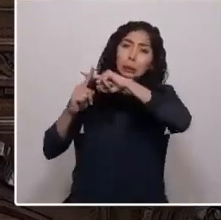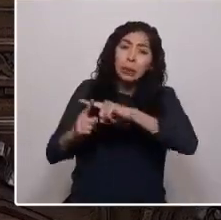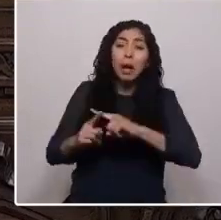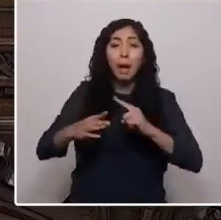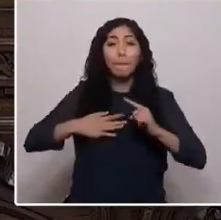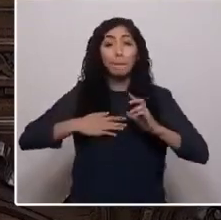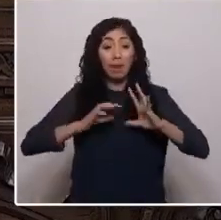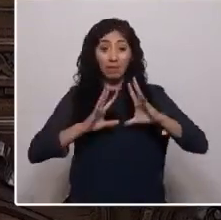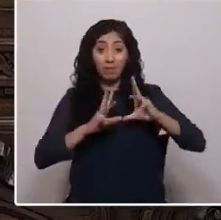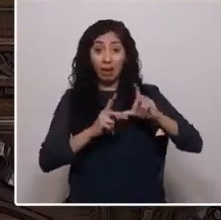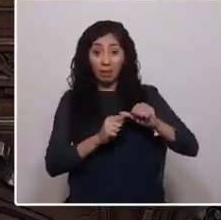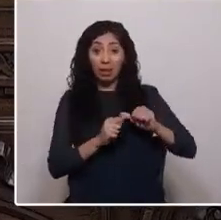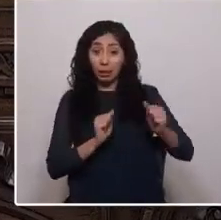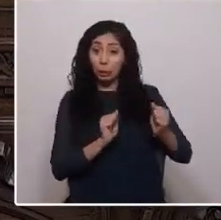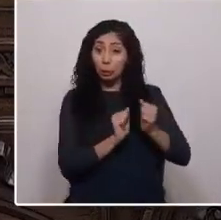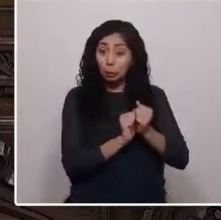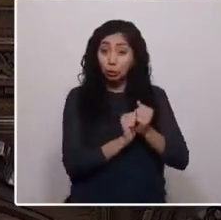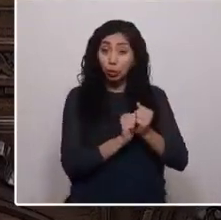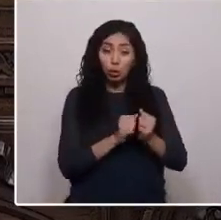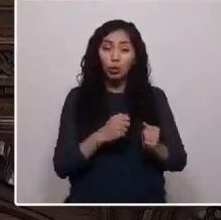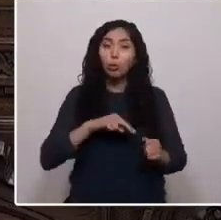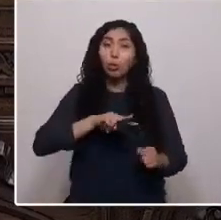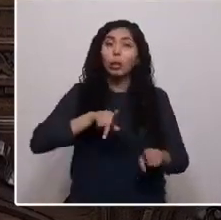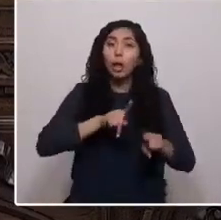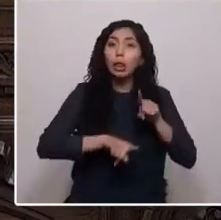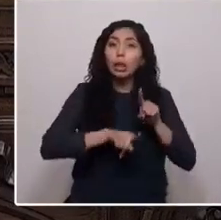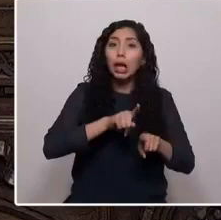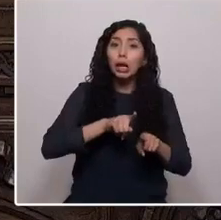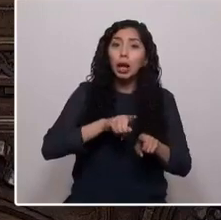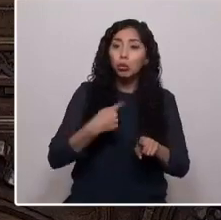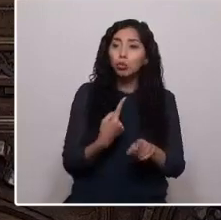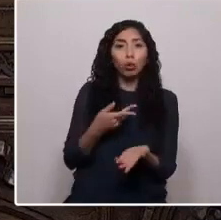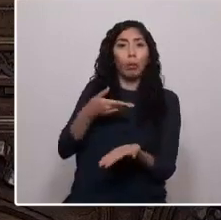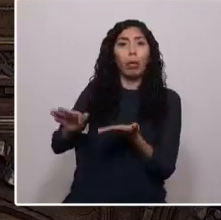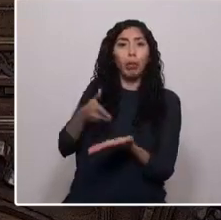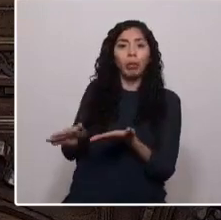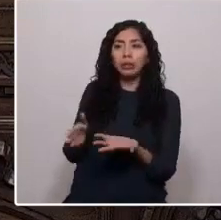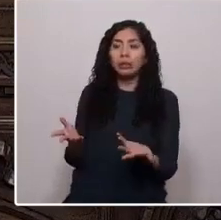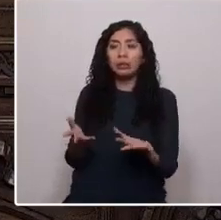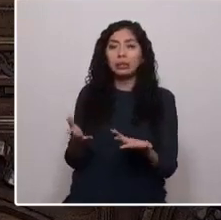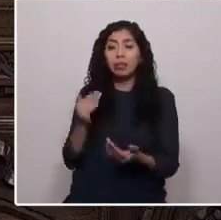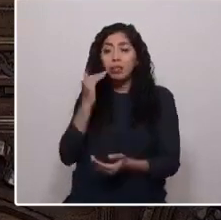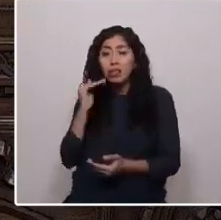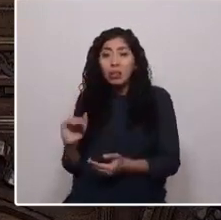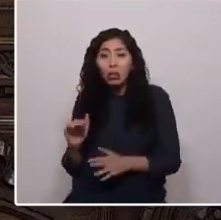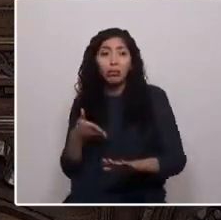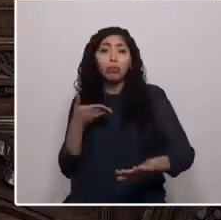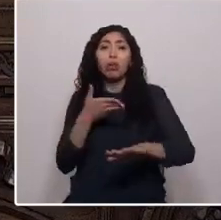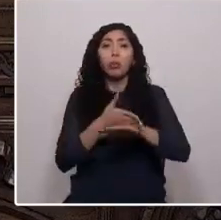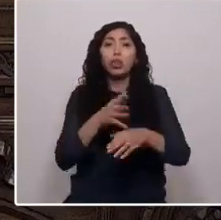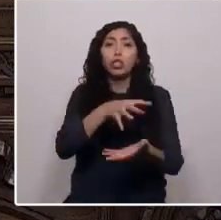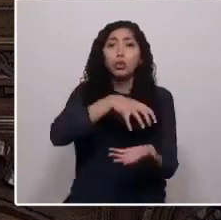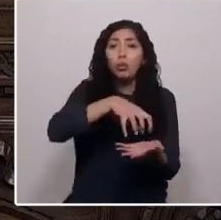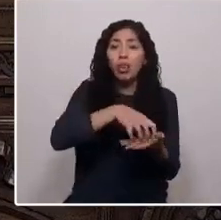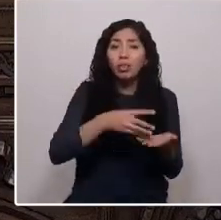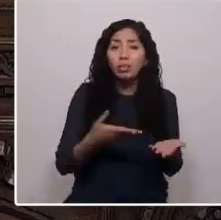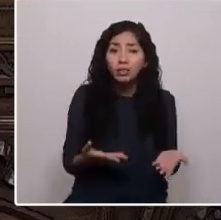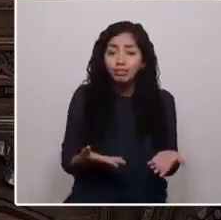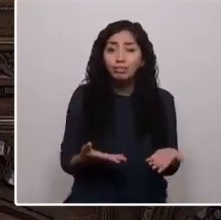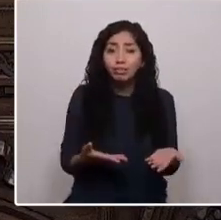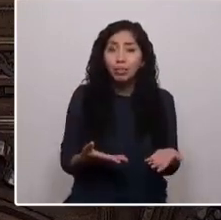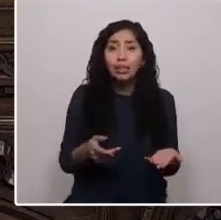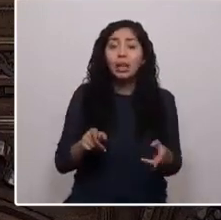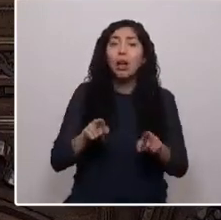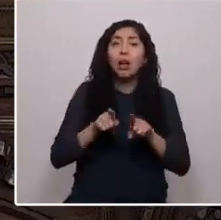que por ser despojados de nuestra tierra, desde niños emigramos a la ciudad. Nos cortaron el cordón